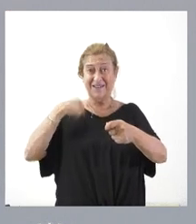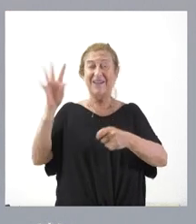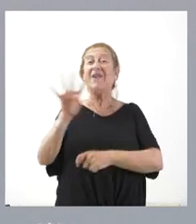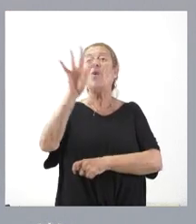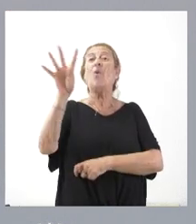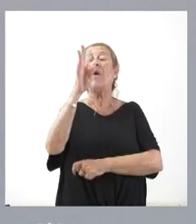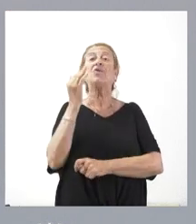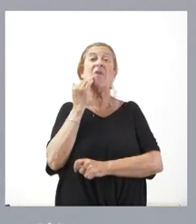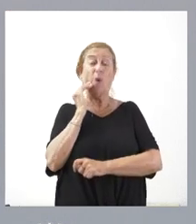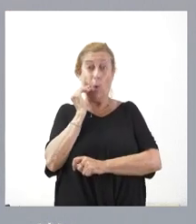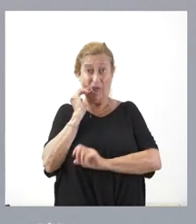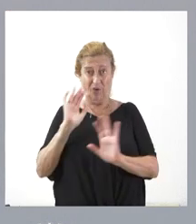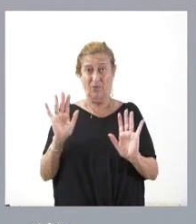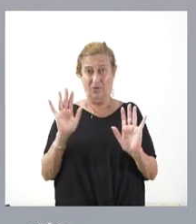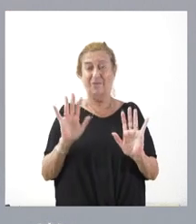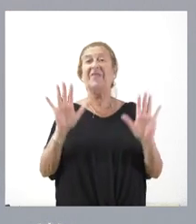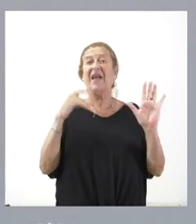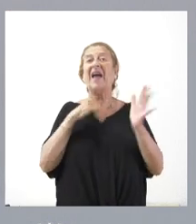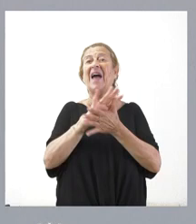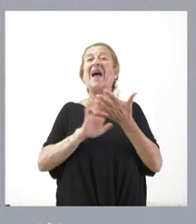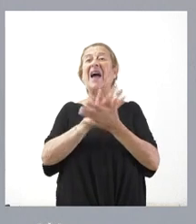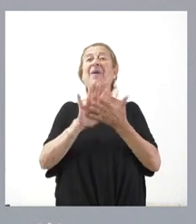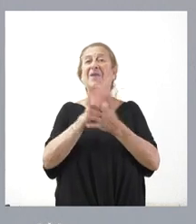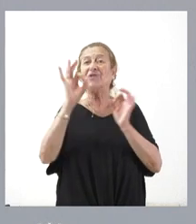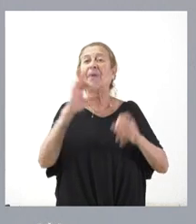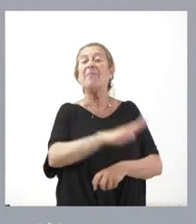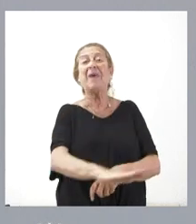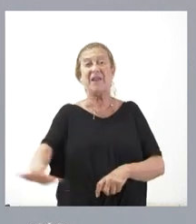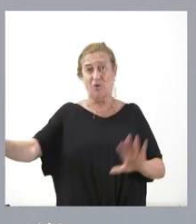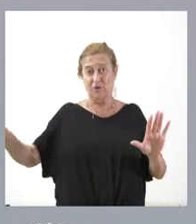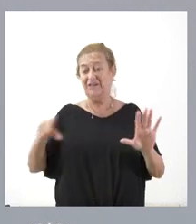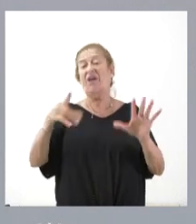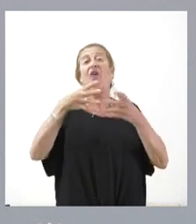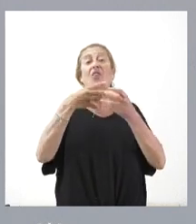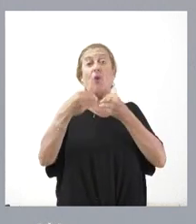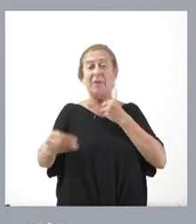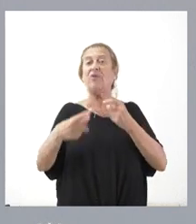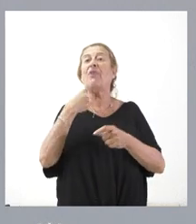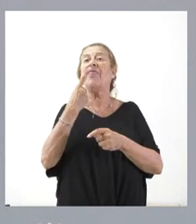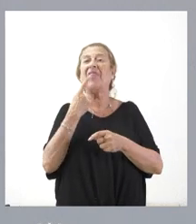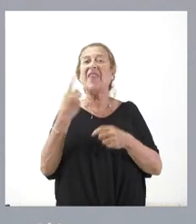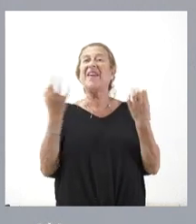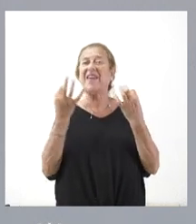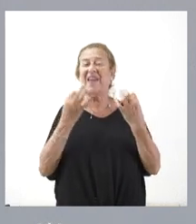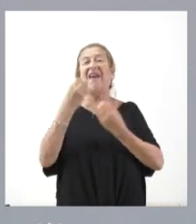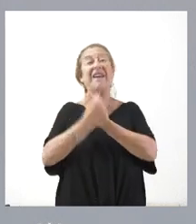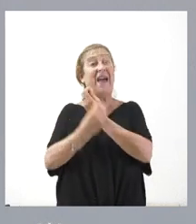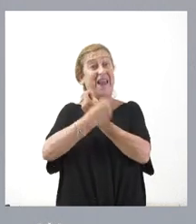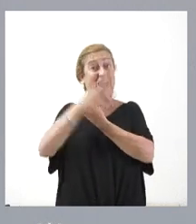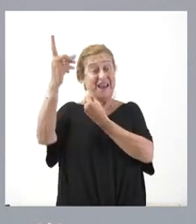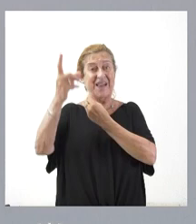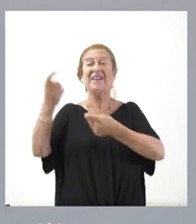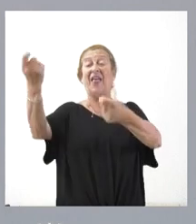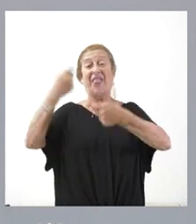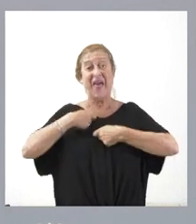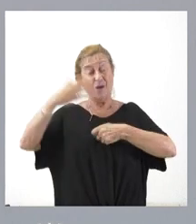de julio. Estamos hablando de menores. En ese documento lo que se dice es que Canarias cede la